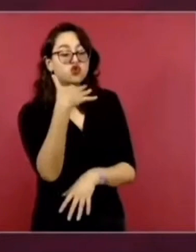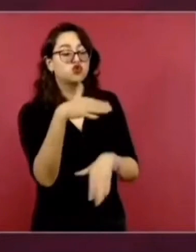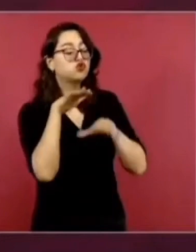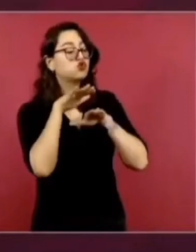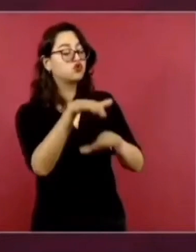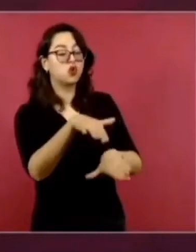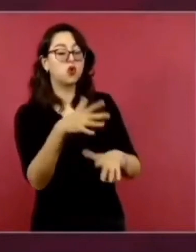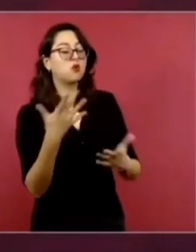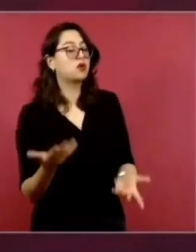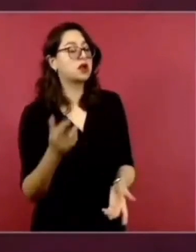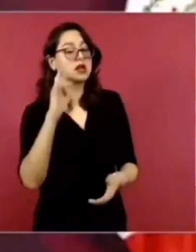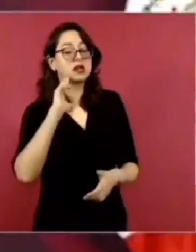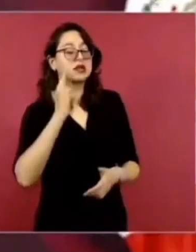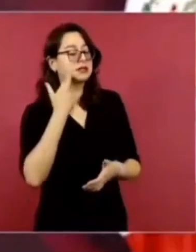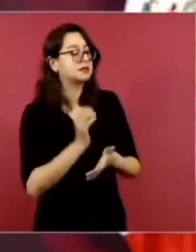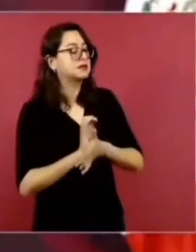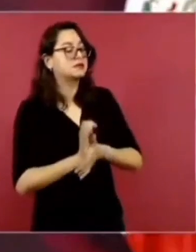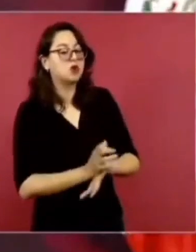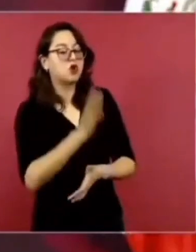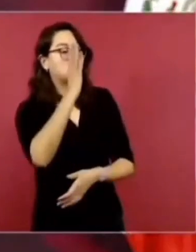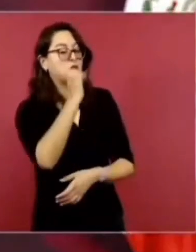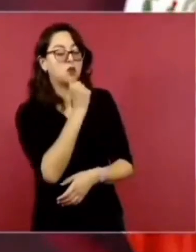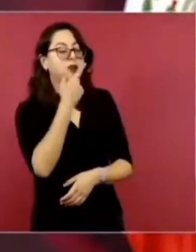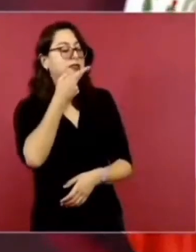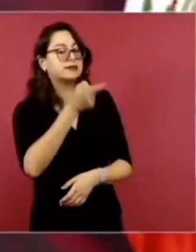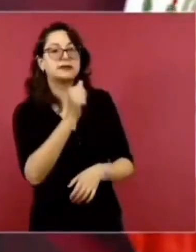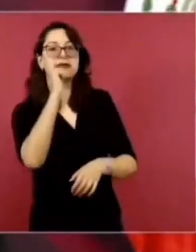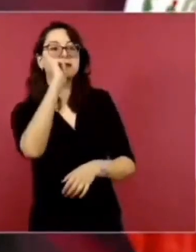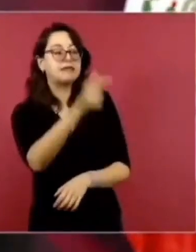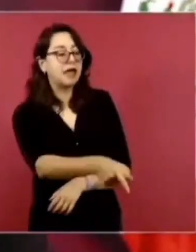para que no nos acusen que